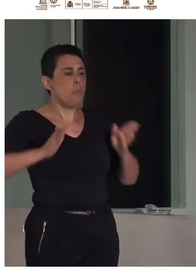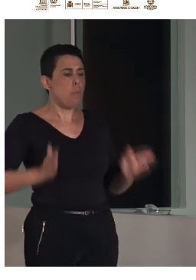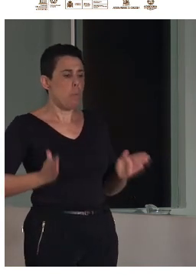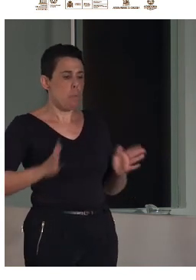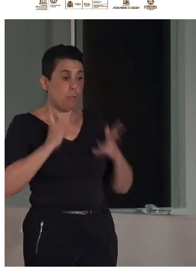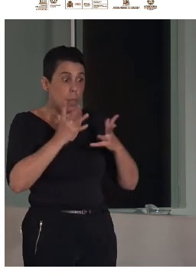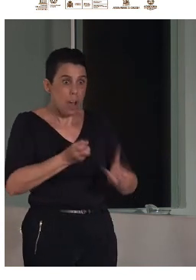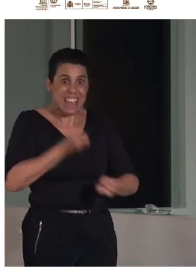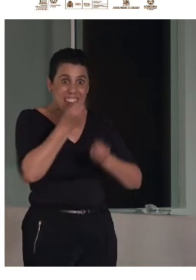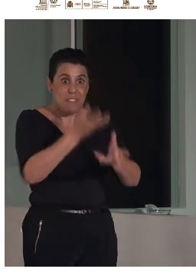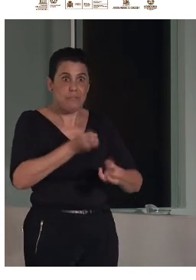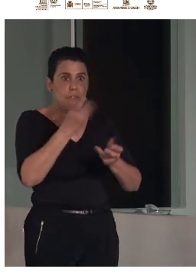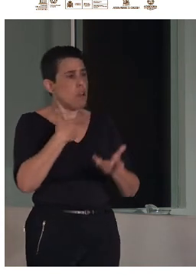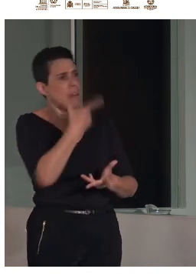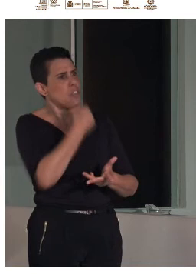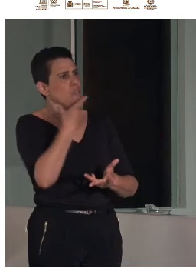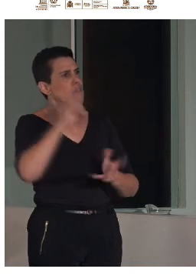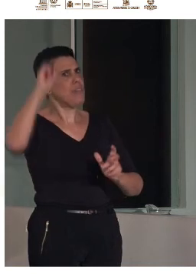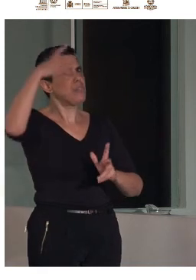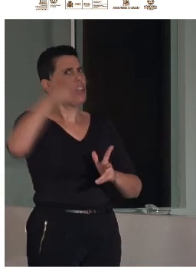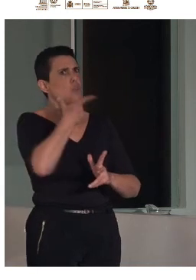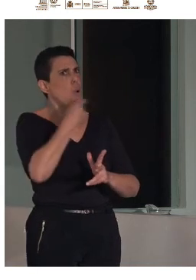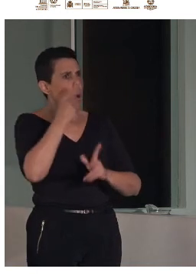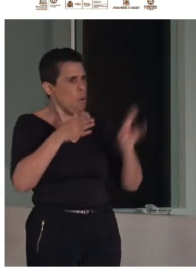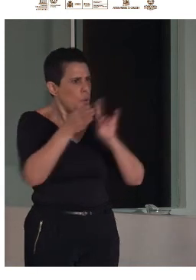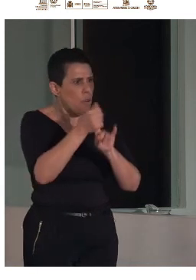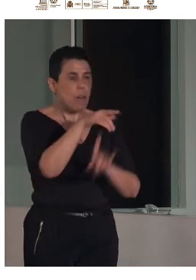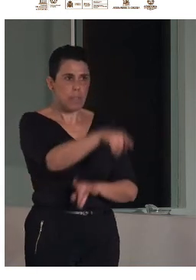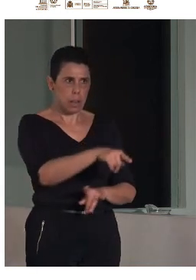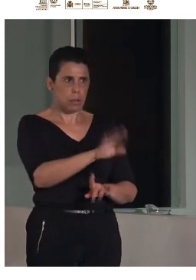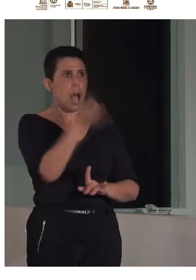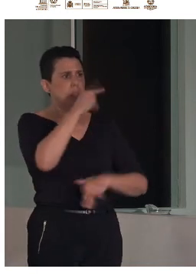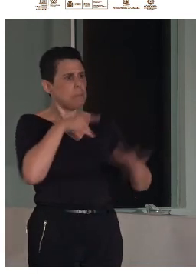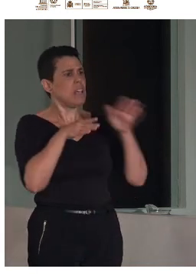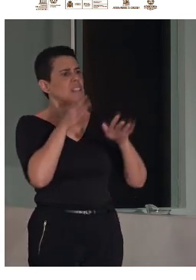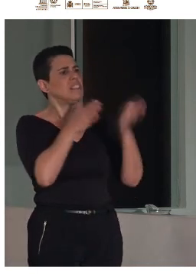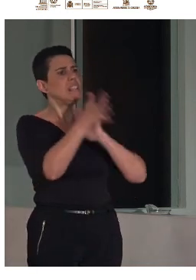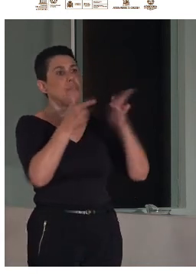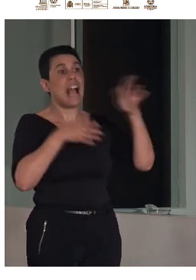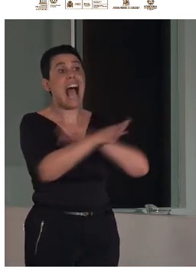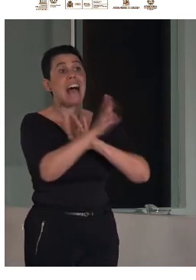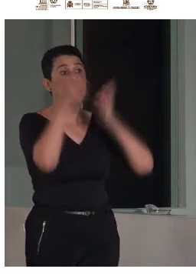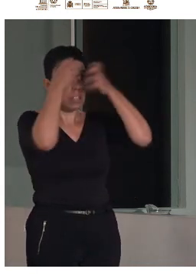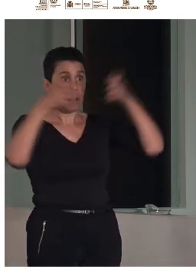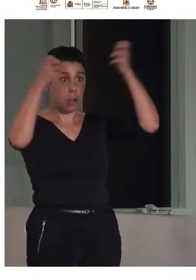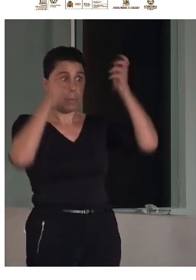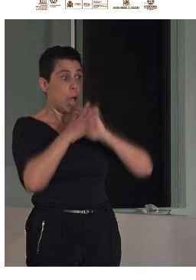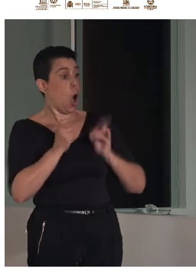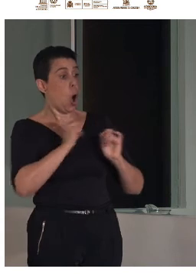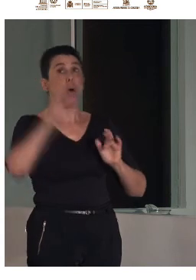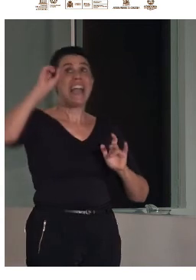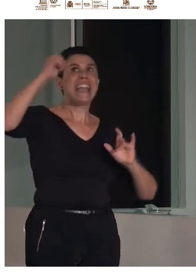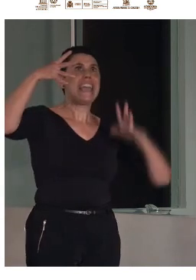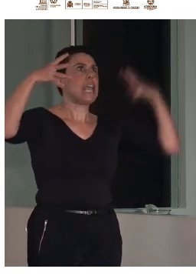un lugar que esté visible e iluminado también es una acción de accesibilidad cognitiva el hecho de dar una mejor iluminación a según qué